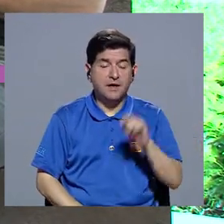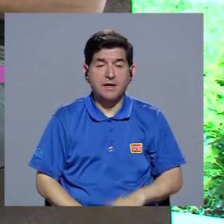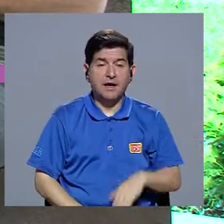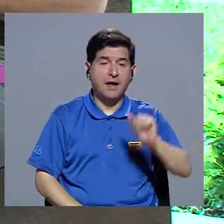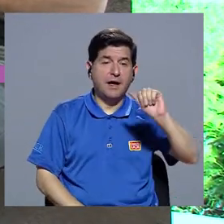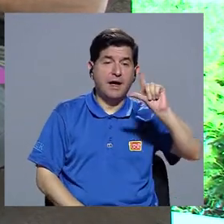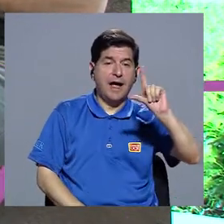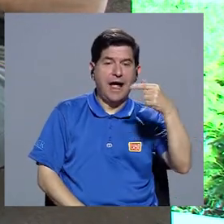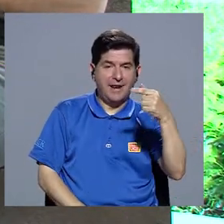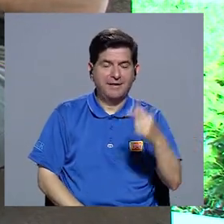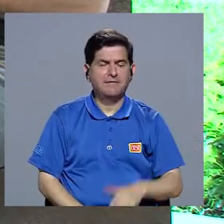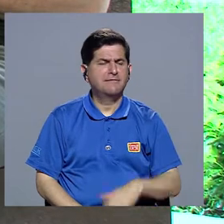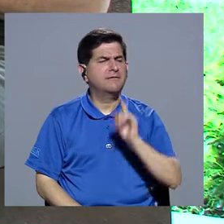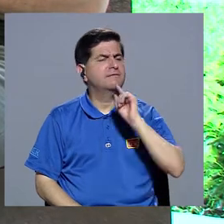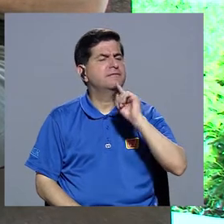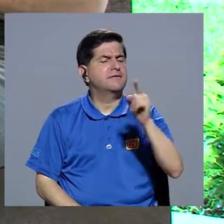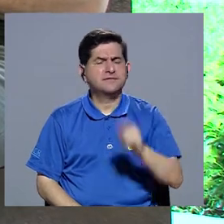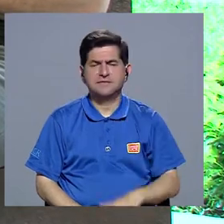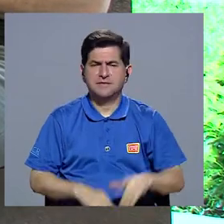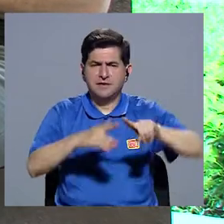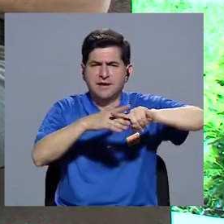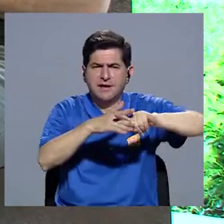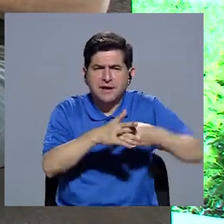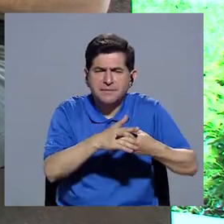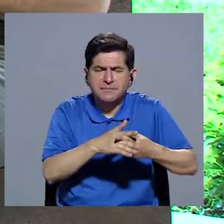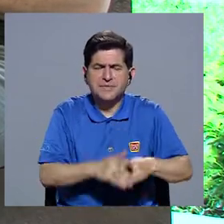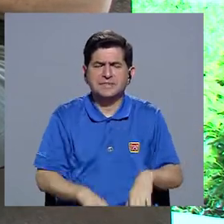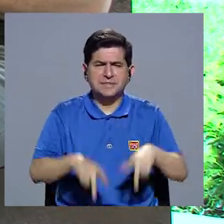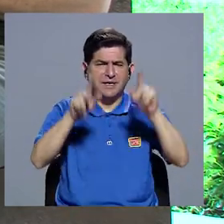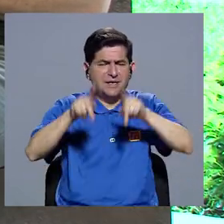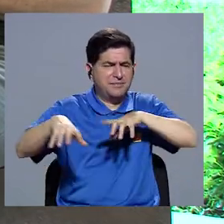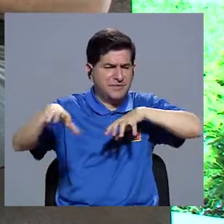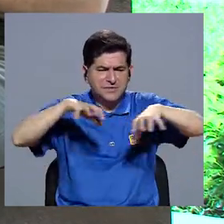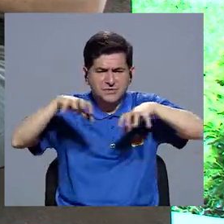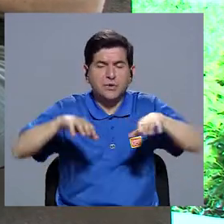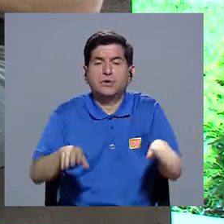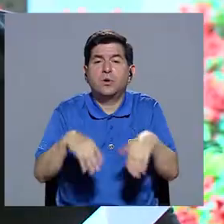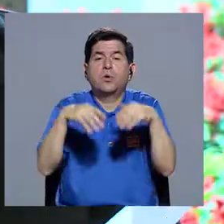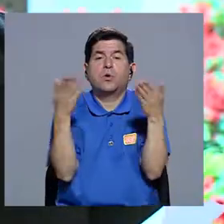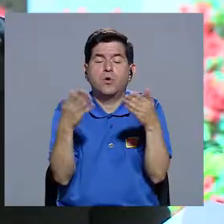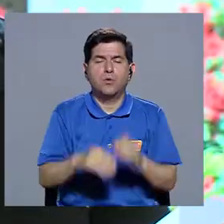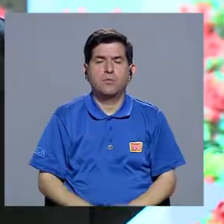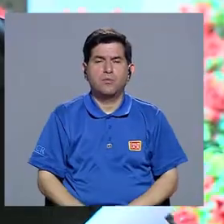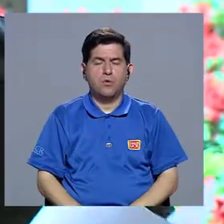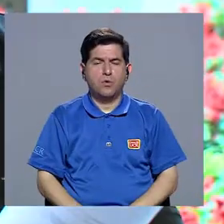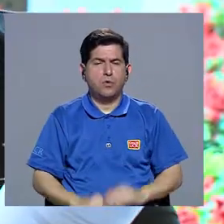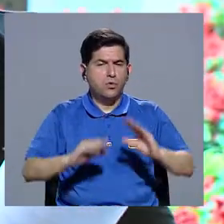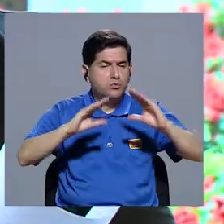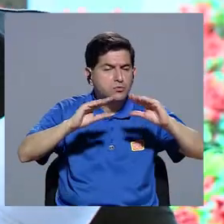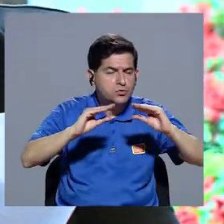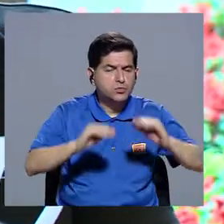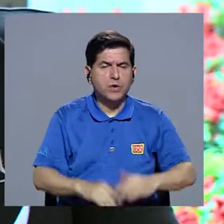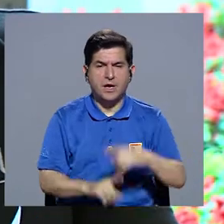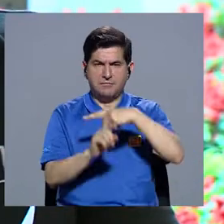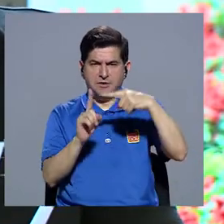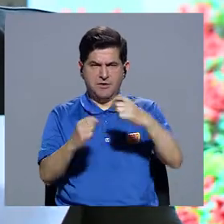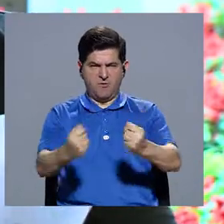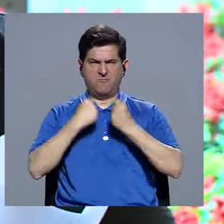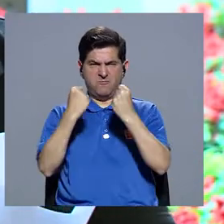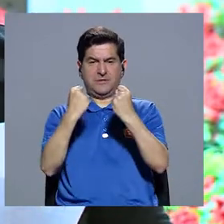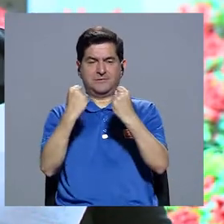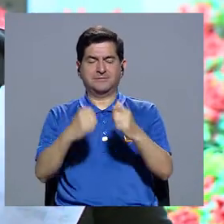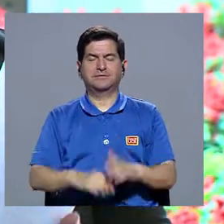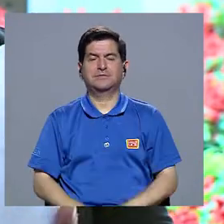algoritmo, pues, se menciona cómo debería empezar a hacer ejercicio esta persona a una intensidad suave, moderada e intensa.